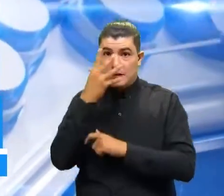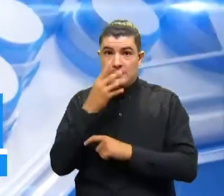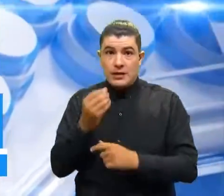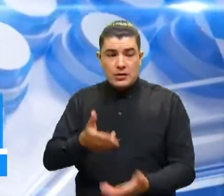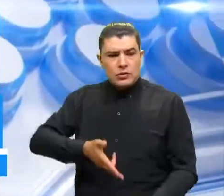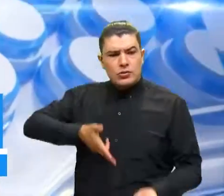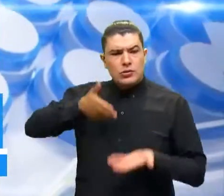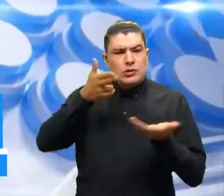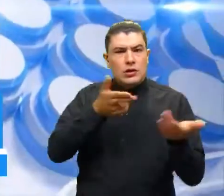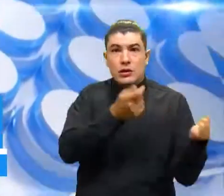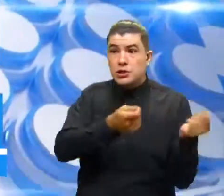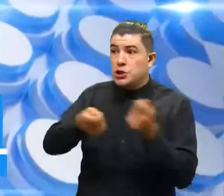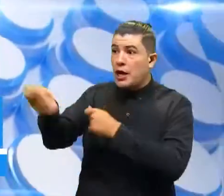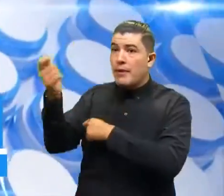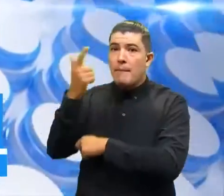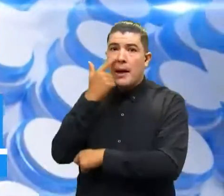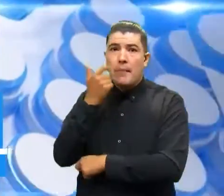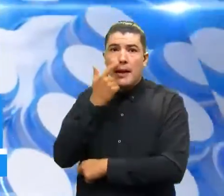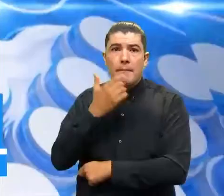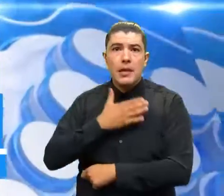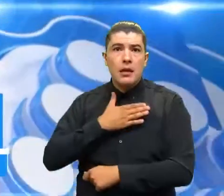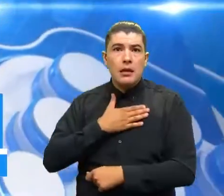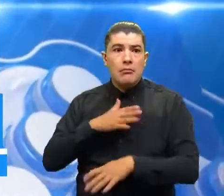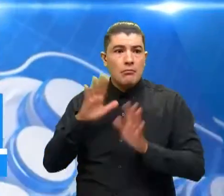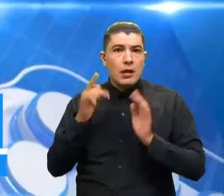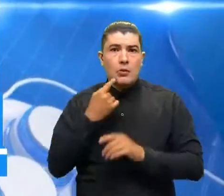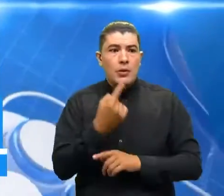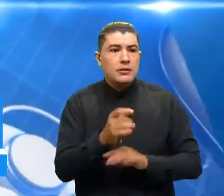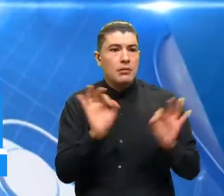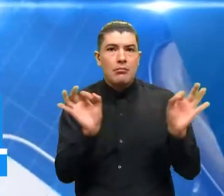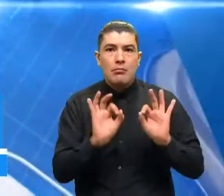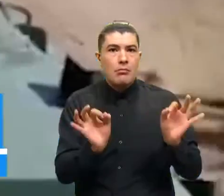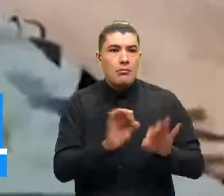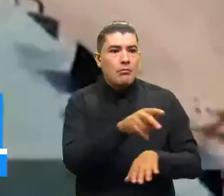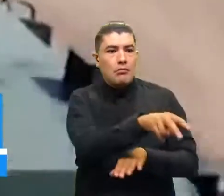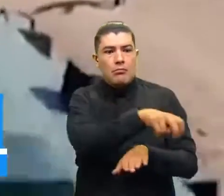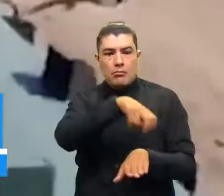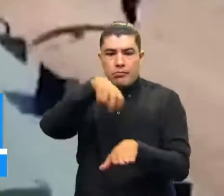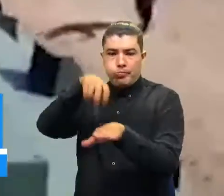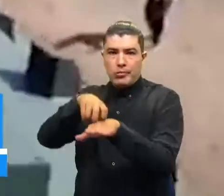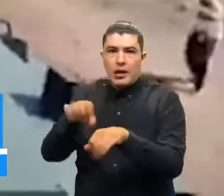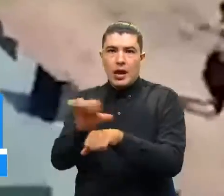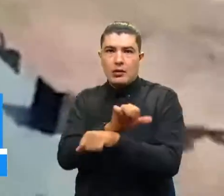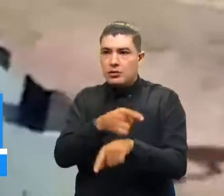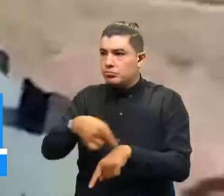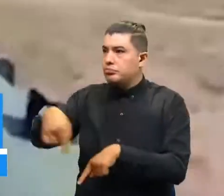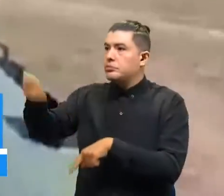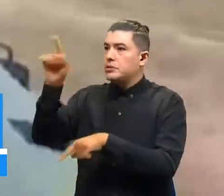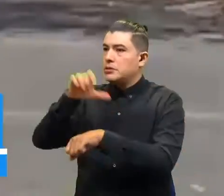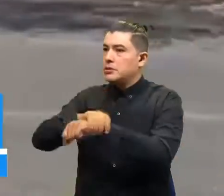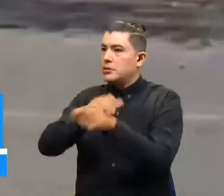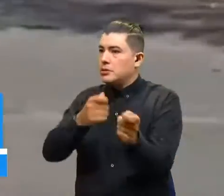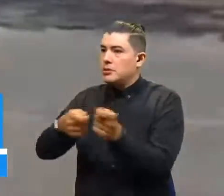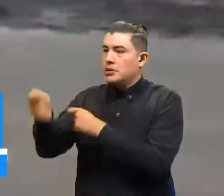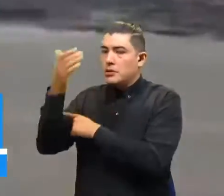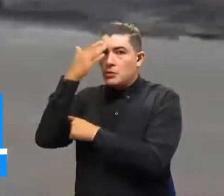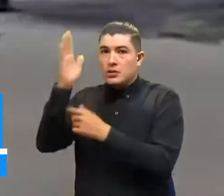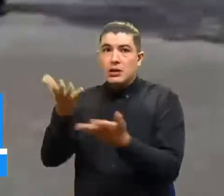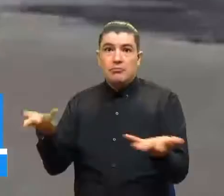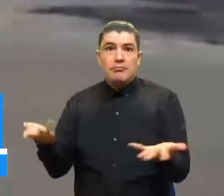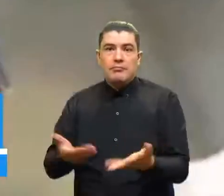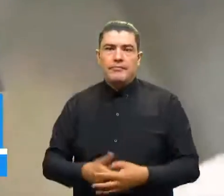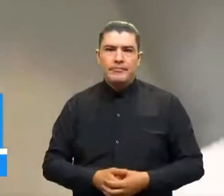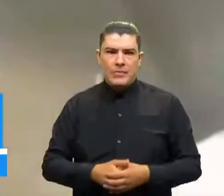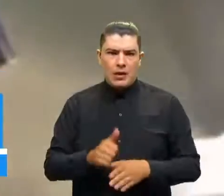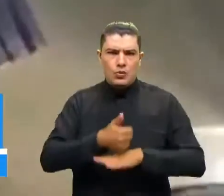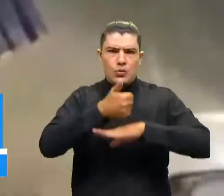dijeron nada ni nada, simplemente llegaron y se lo echaron en una camioneta y se lo llevaron. Después de conocerse el hecho, autoridades se trasladaron